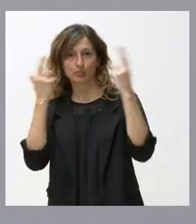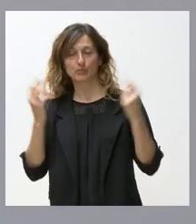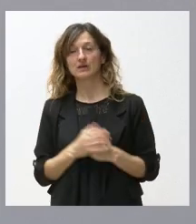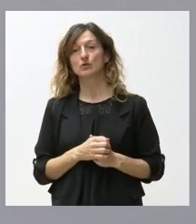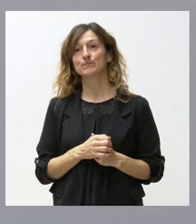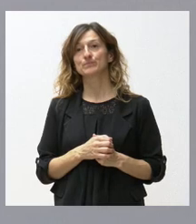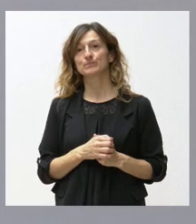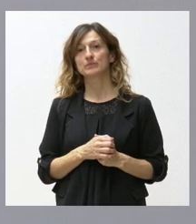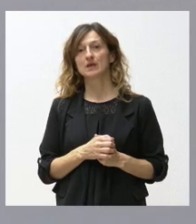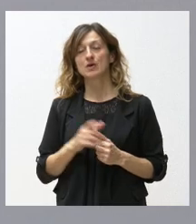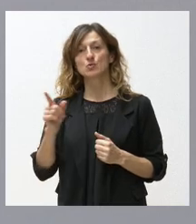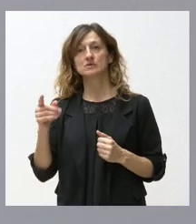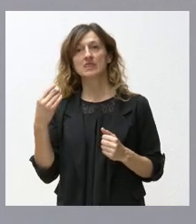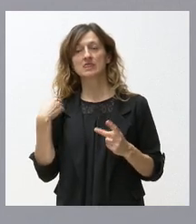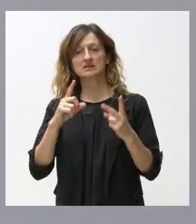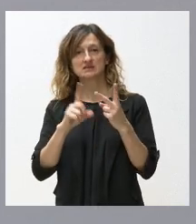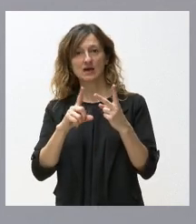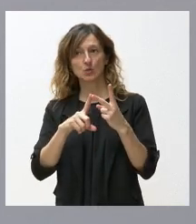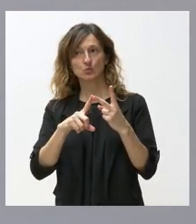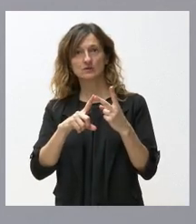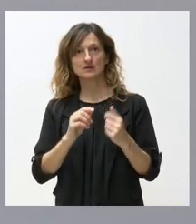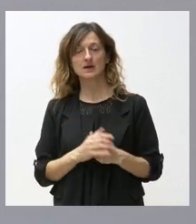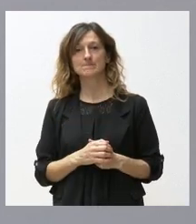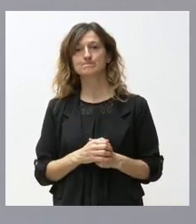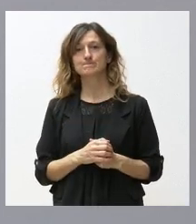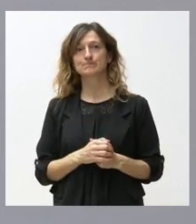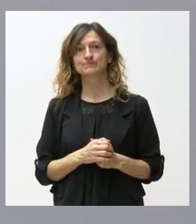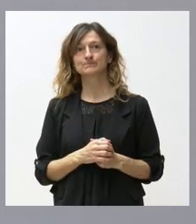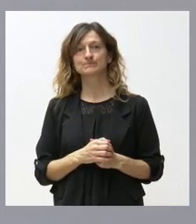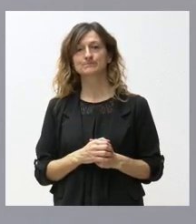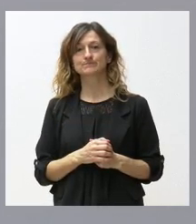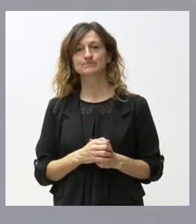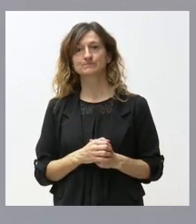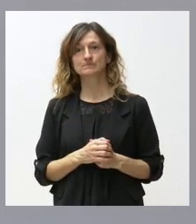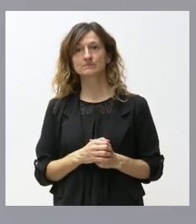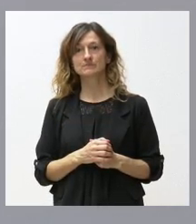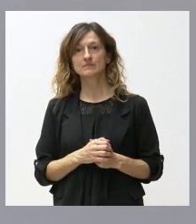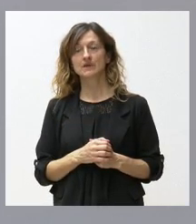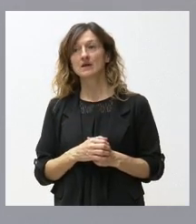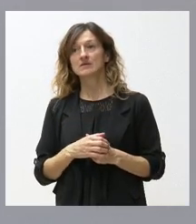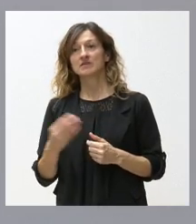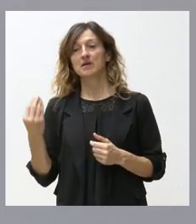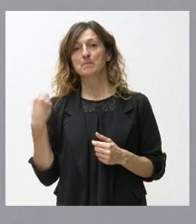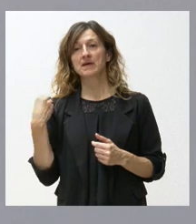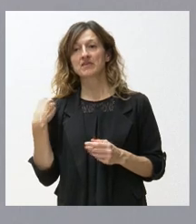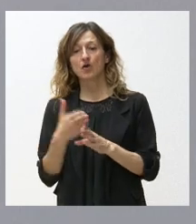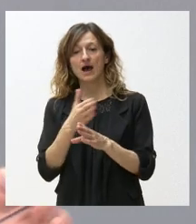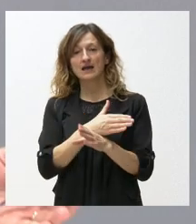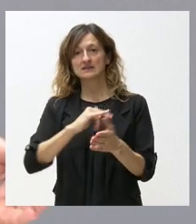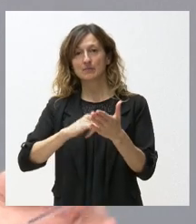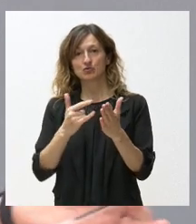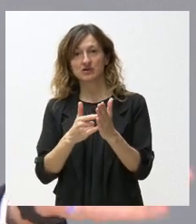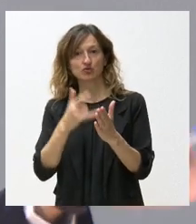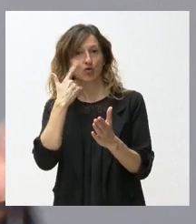aspecto, yo creo que no se nos ha pedido conocer el anteproyecto porque el anteproyecto es conocido, está